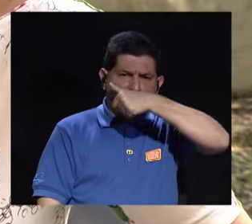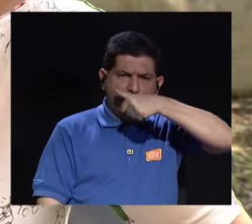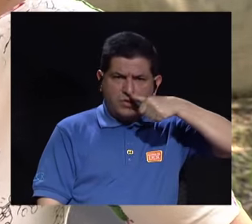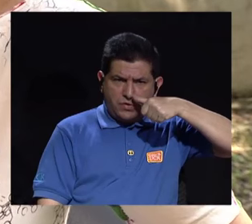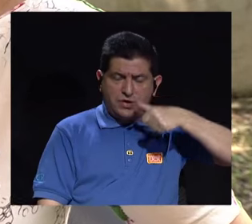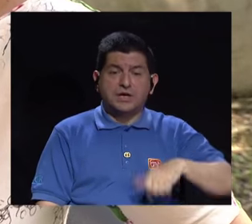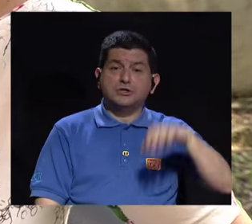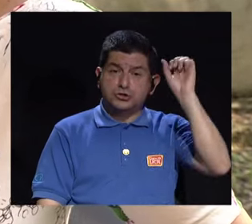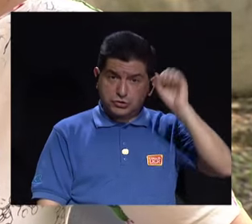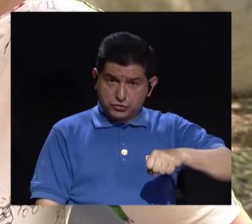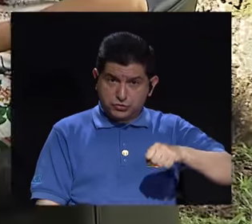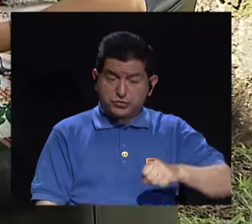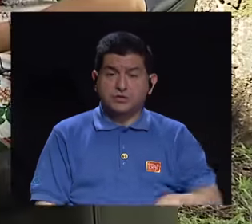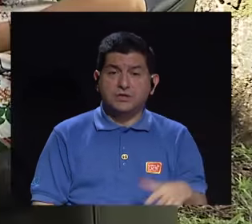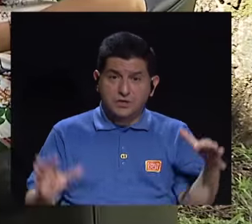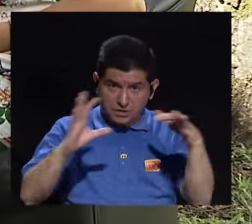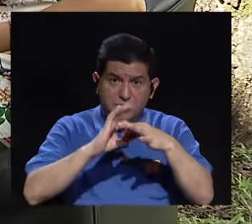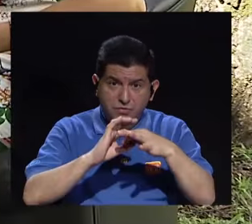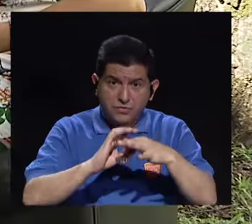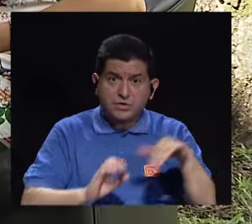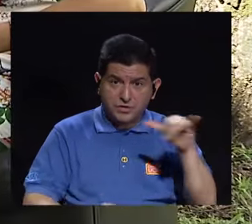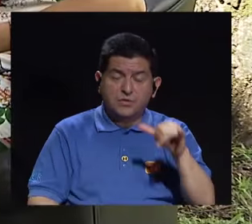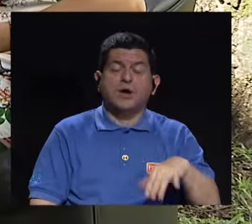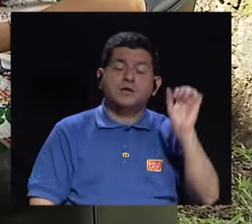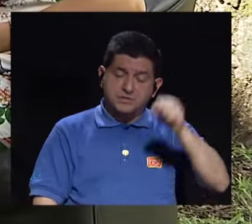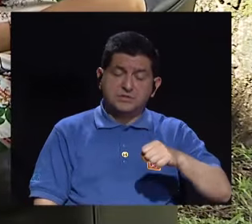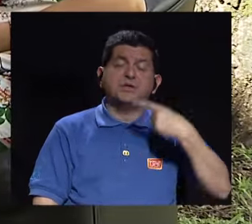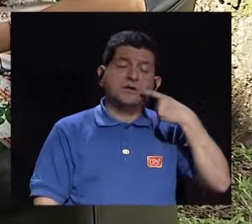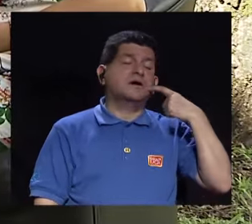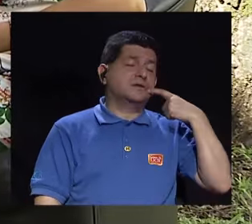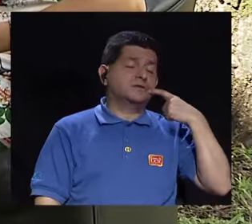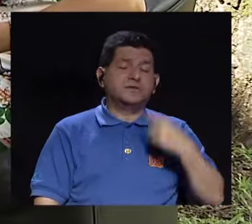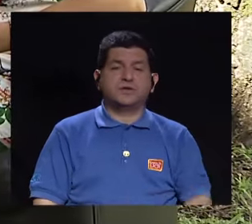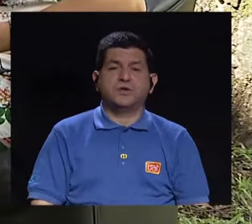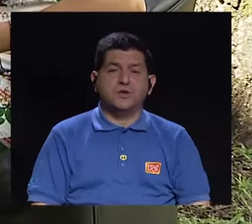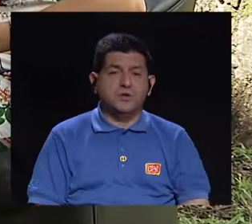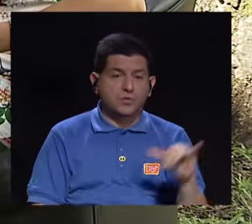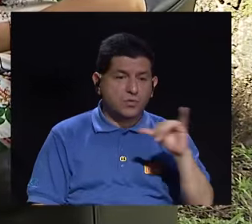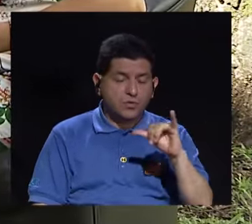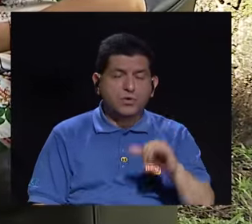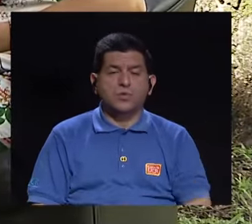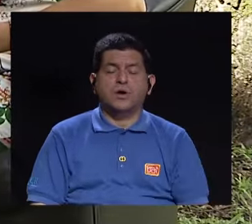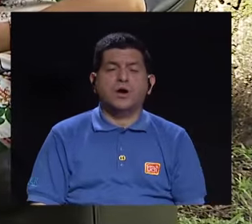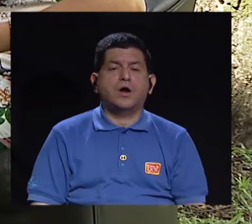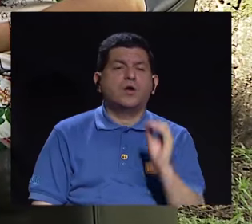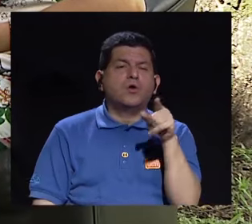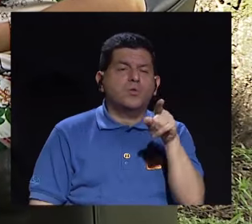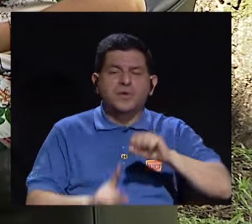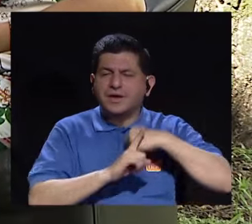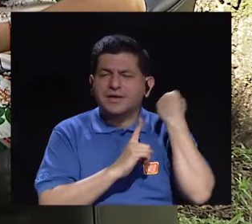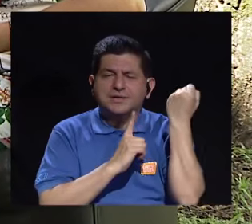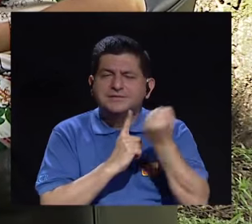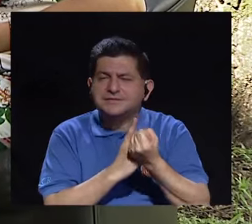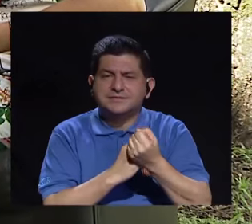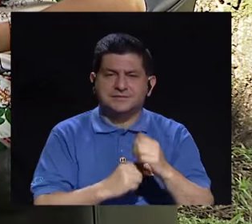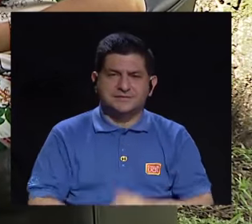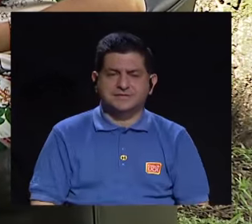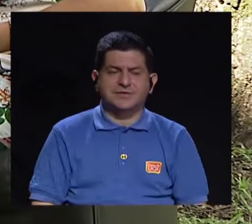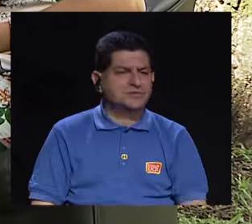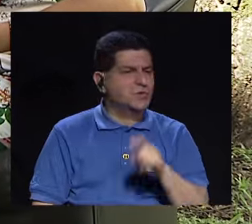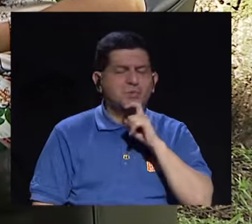algunos aspectos sí, porque es adictivo, digamos, ¿no? Como que a veces el adolescente cuando empieza en esta carrera, entre comillas digo,